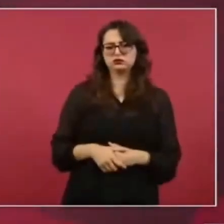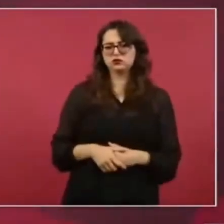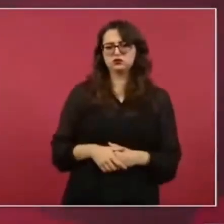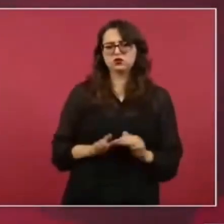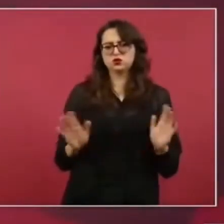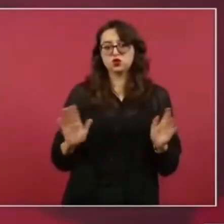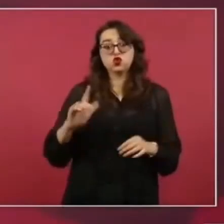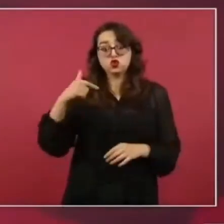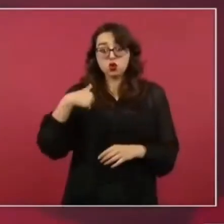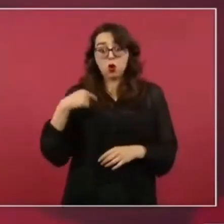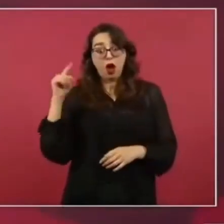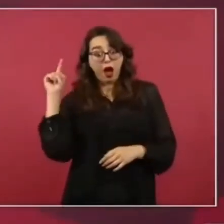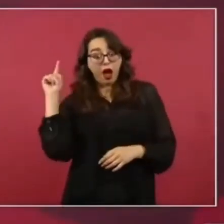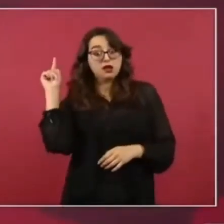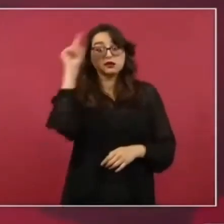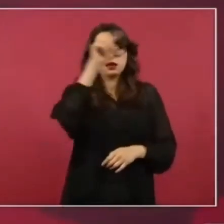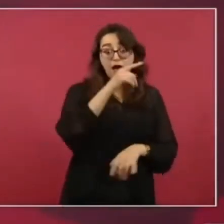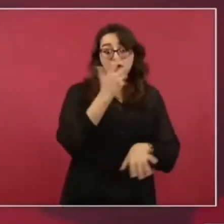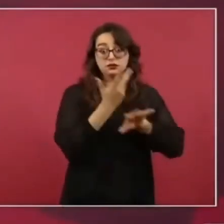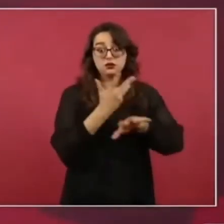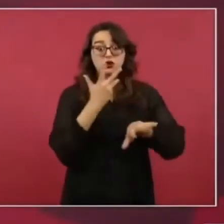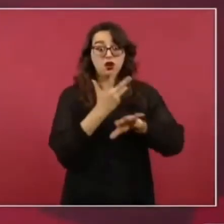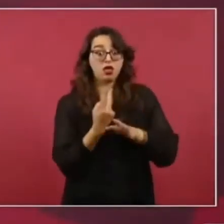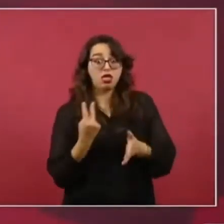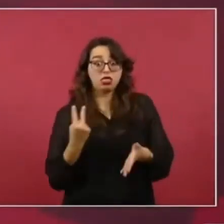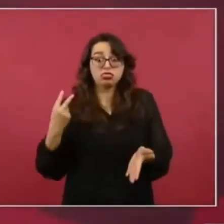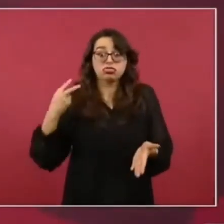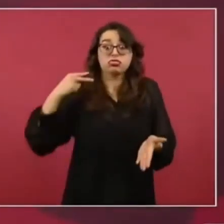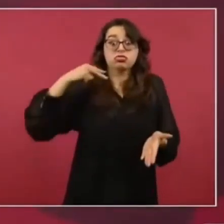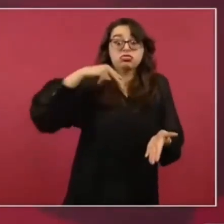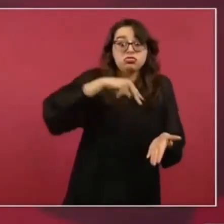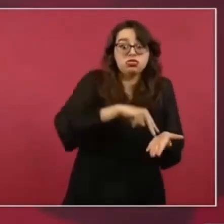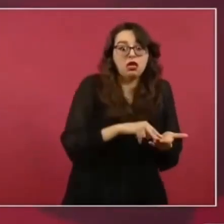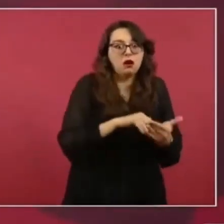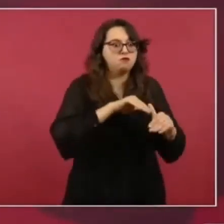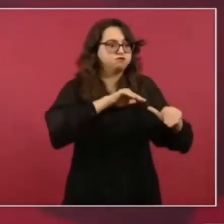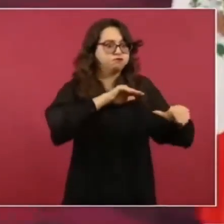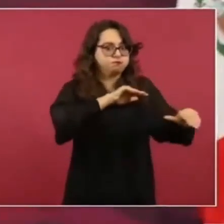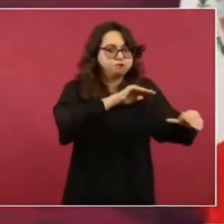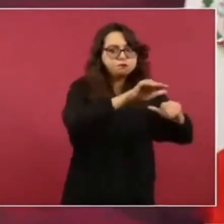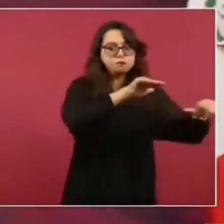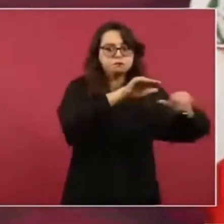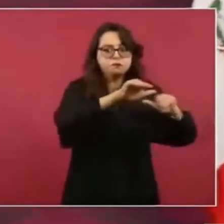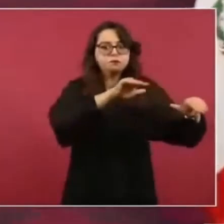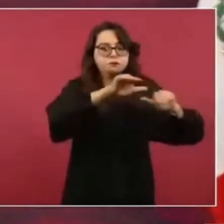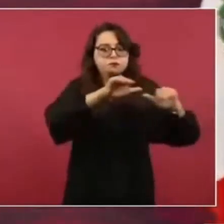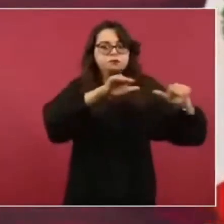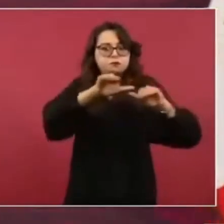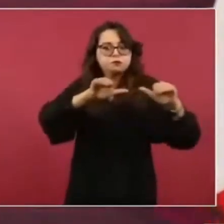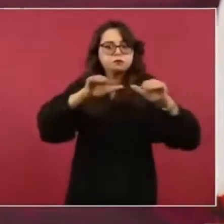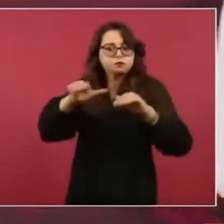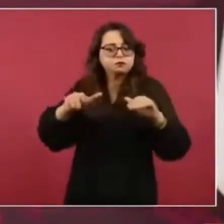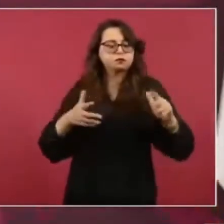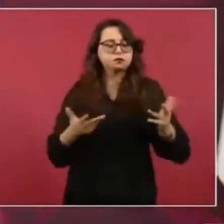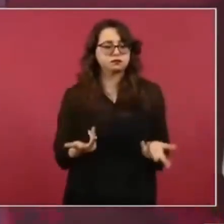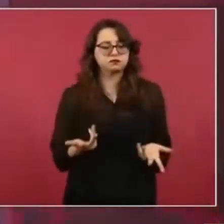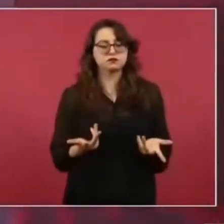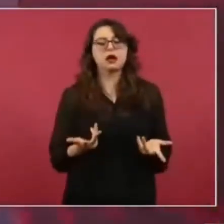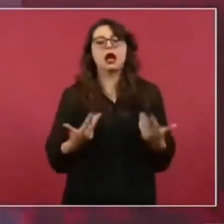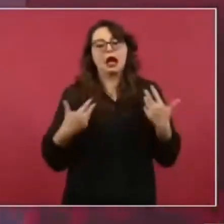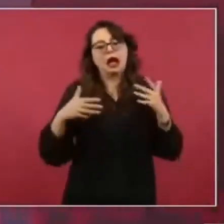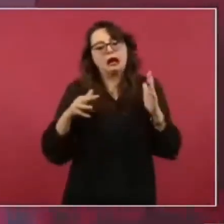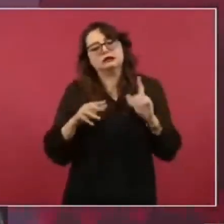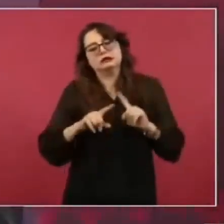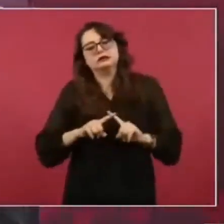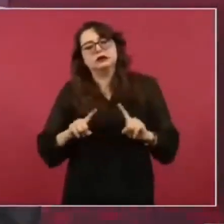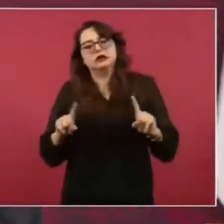yo allá, a la plaza Olvera, a